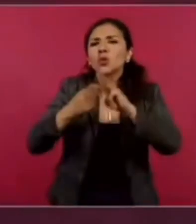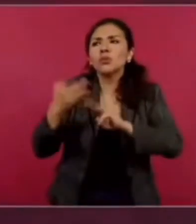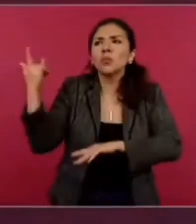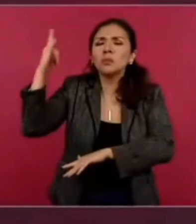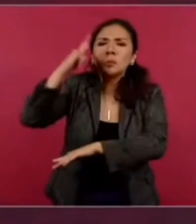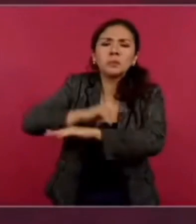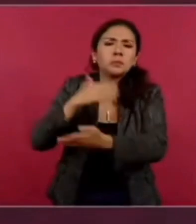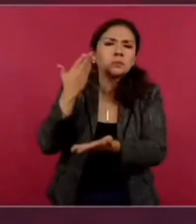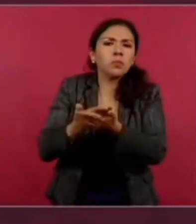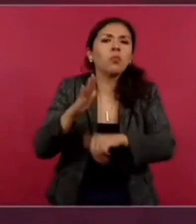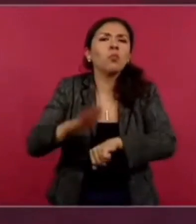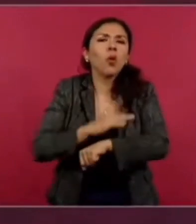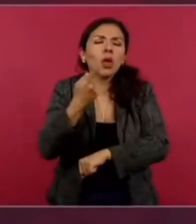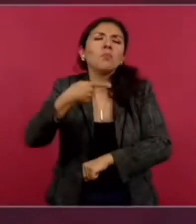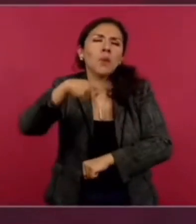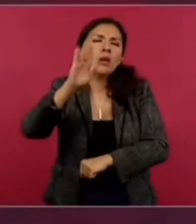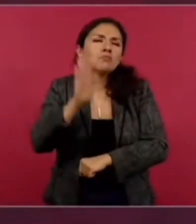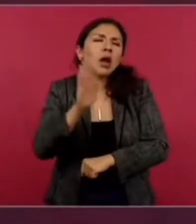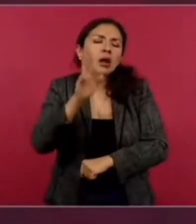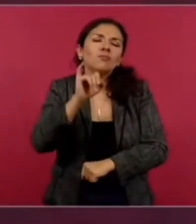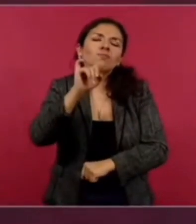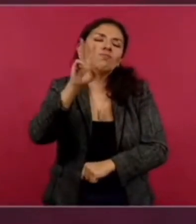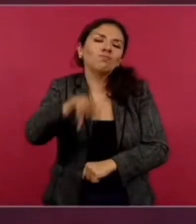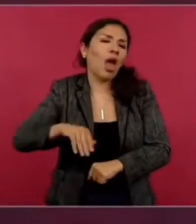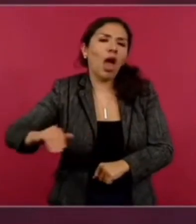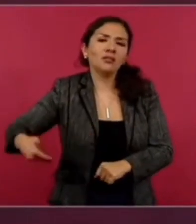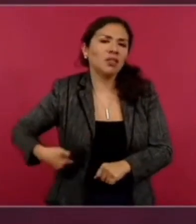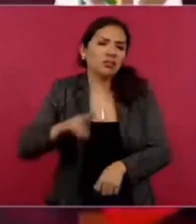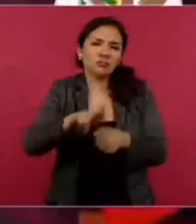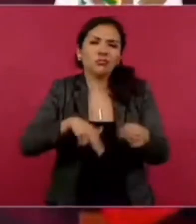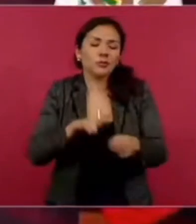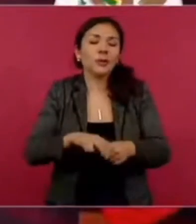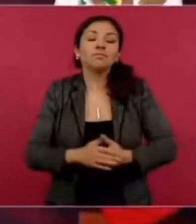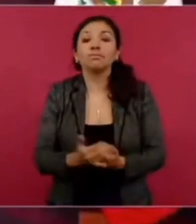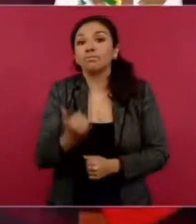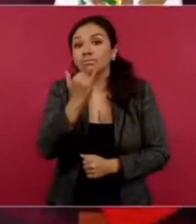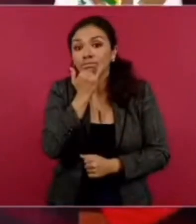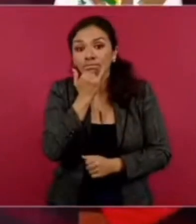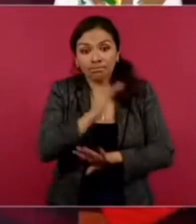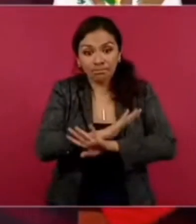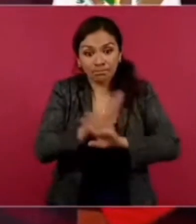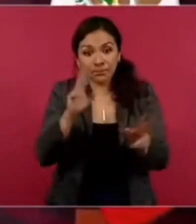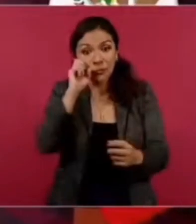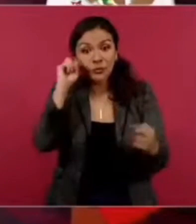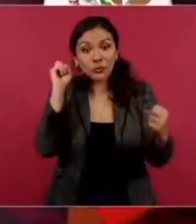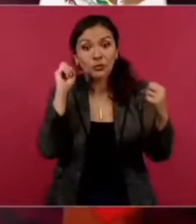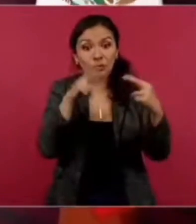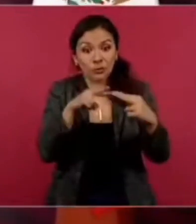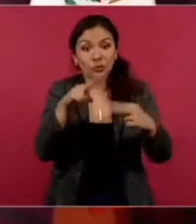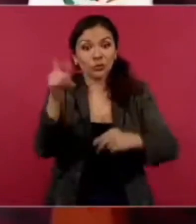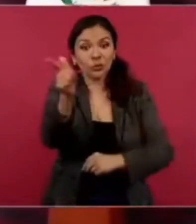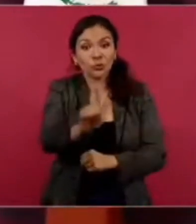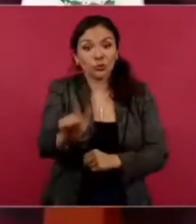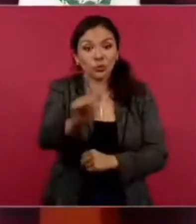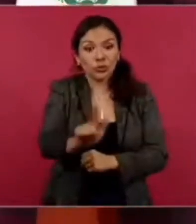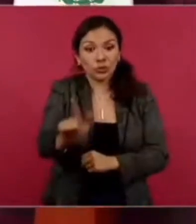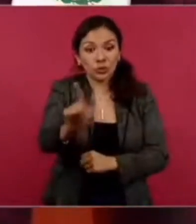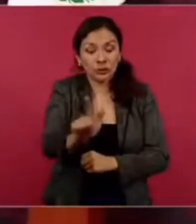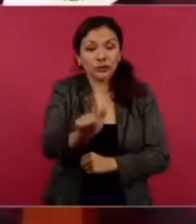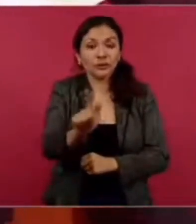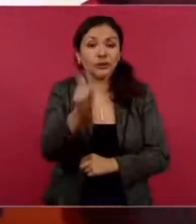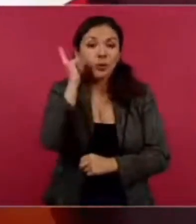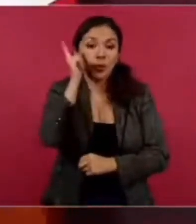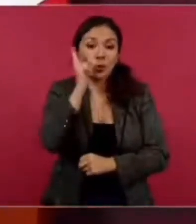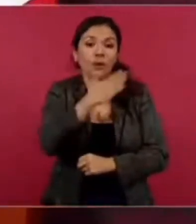Pero todo indica que fue un lamentable accidente. Bueno, ahora sí, nos vemos el lunes. Que